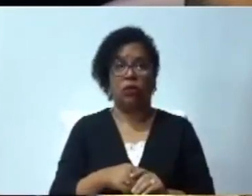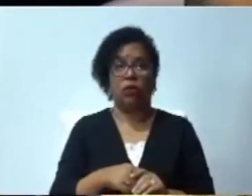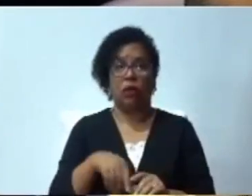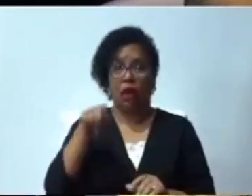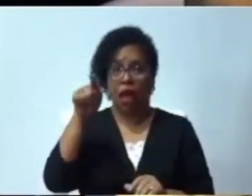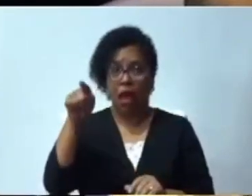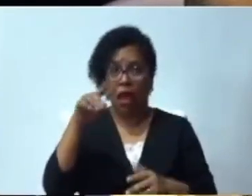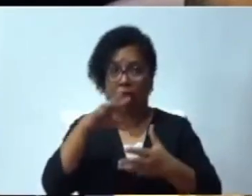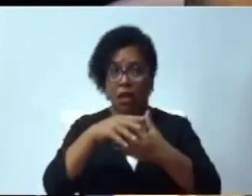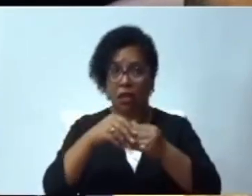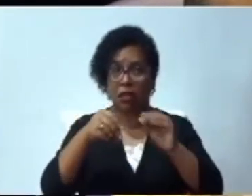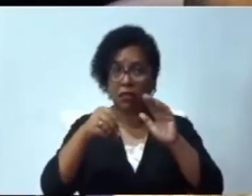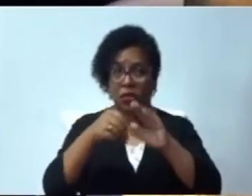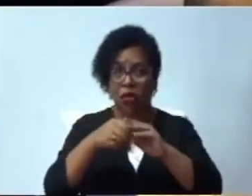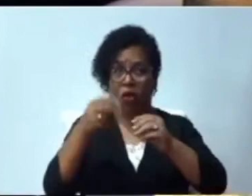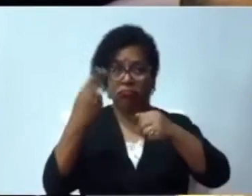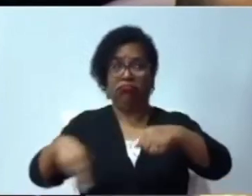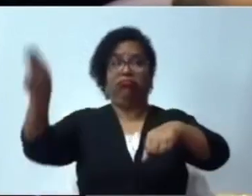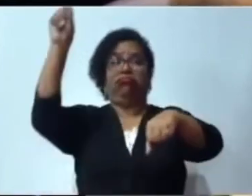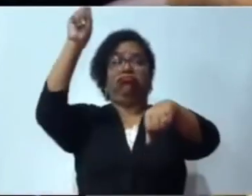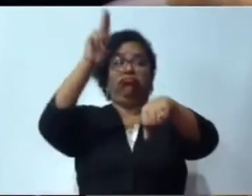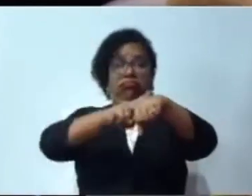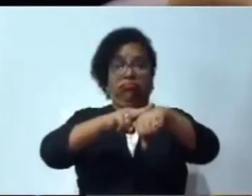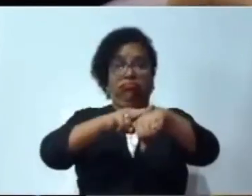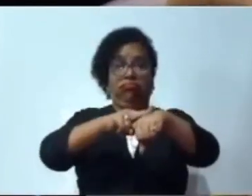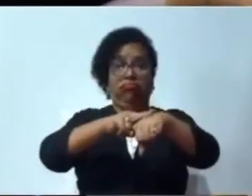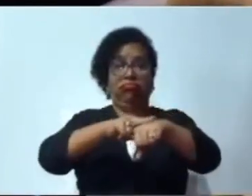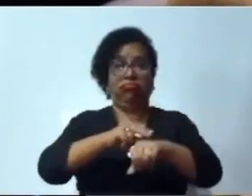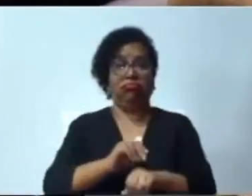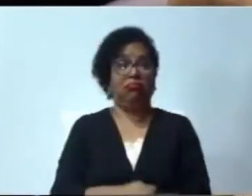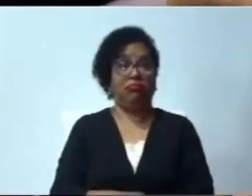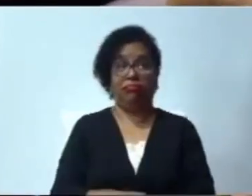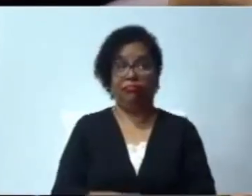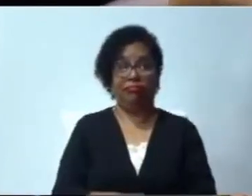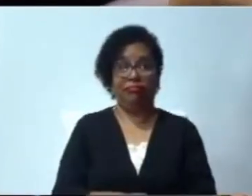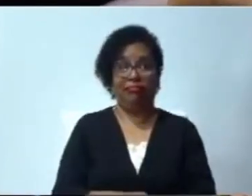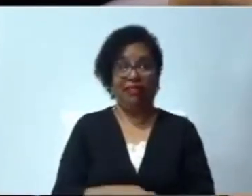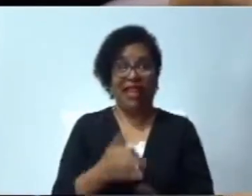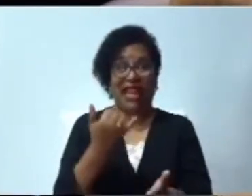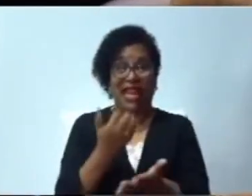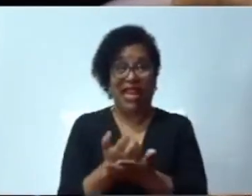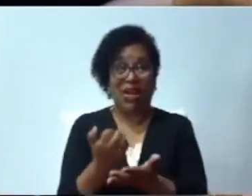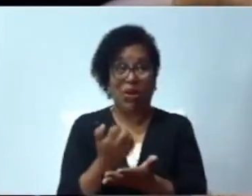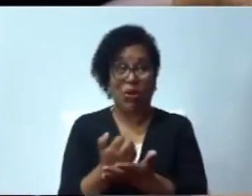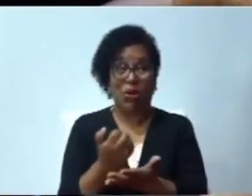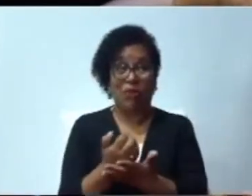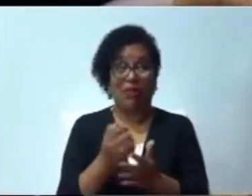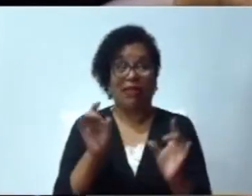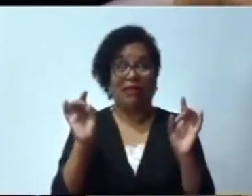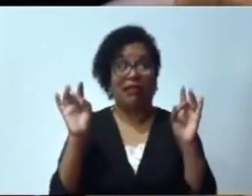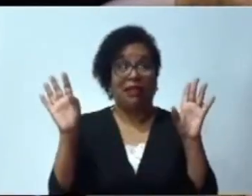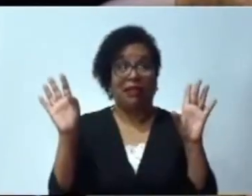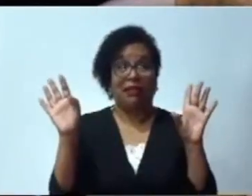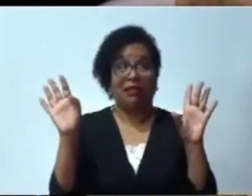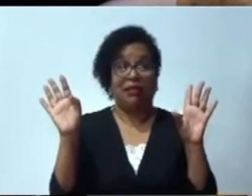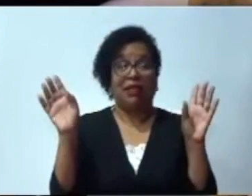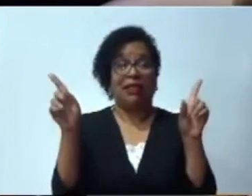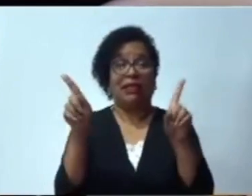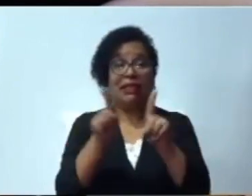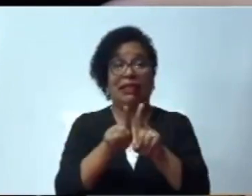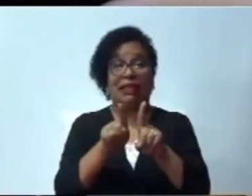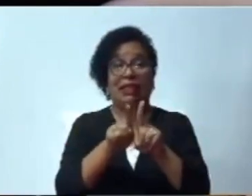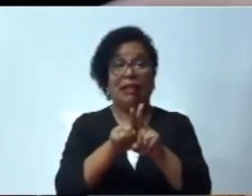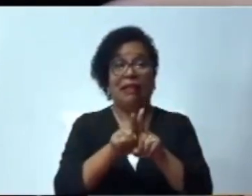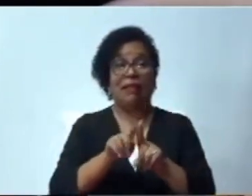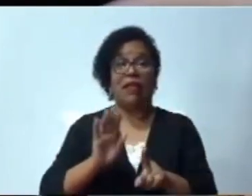que tenemos hoy en día en la República Dominicana producto de los desaciertos económicos. No se refirió tampoco a la calidad del gasto que tanto